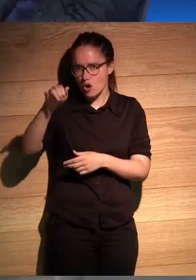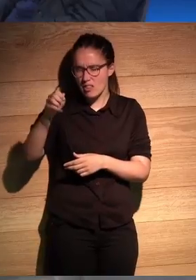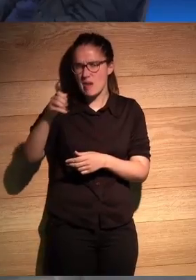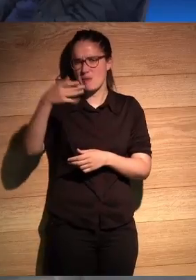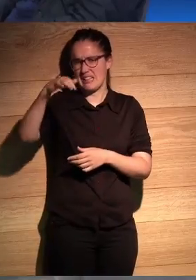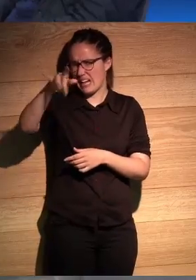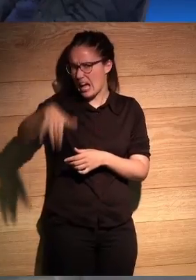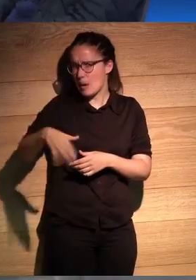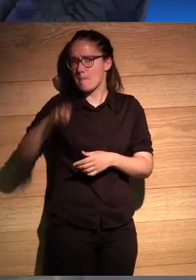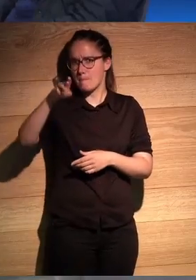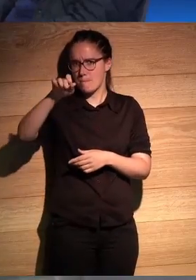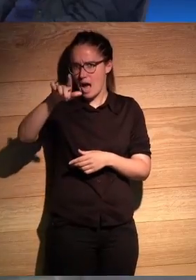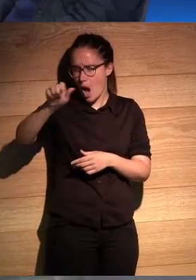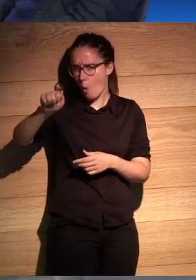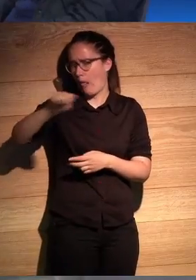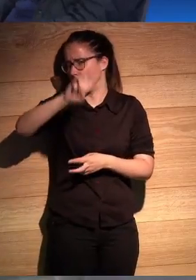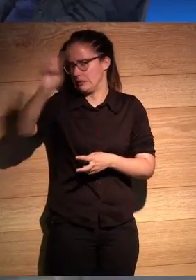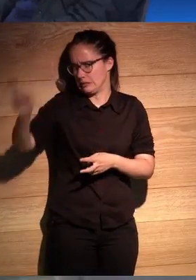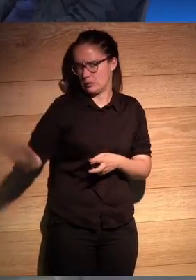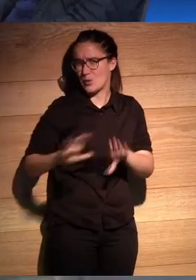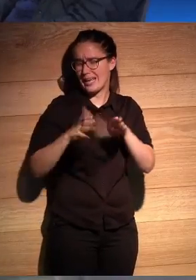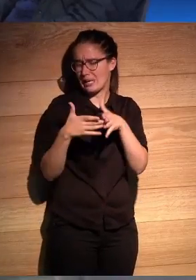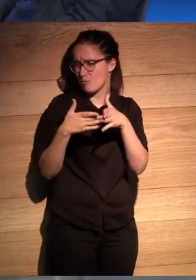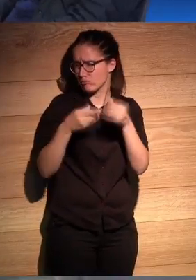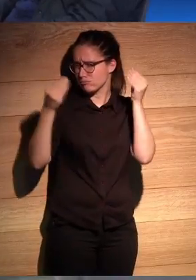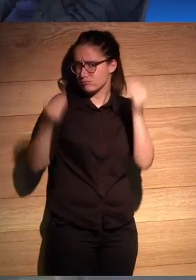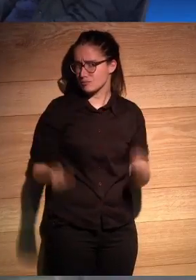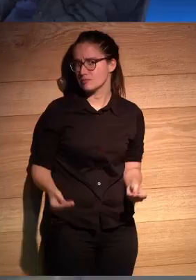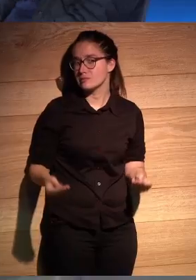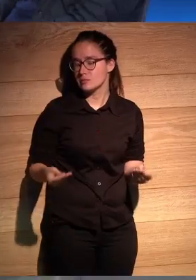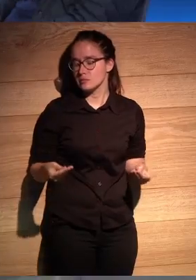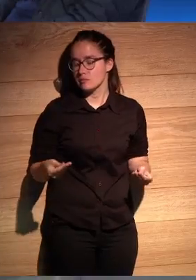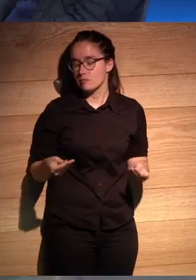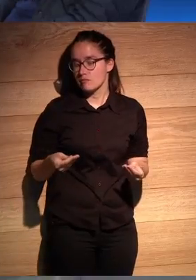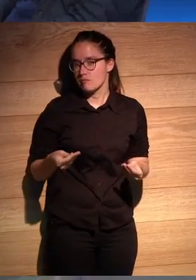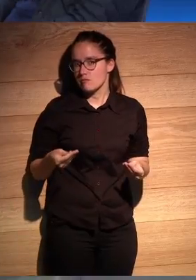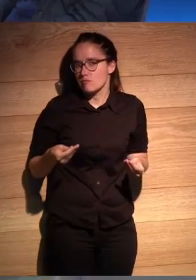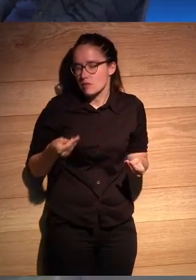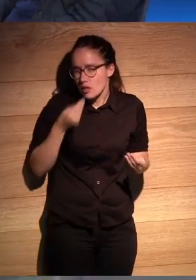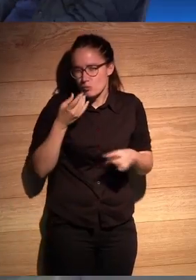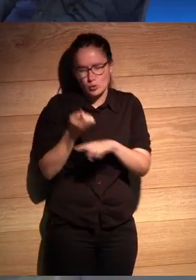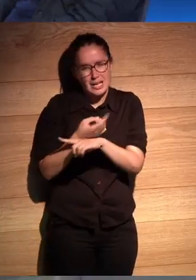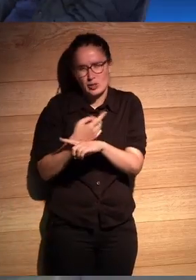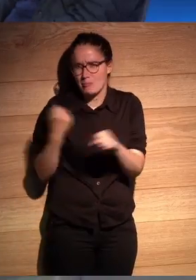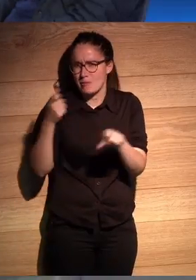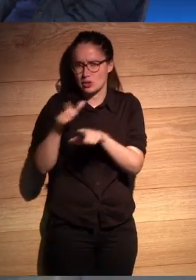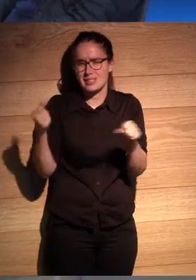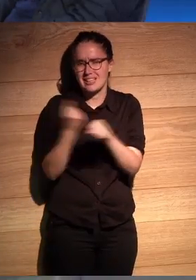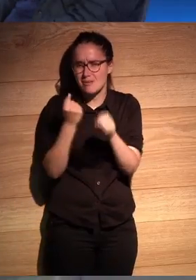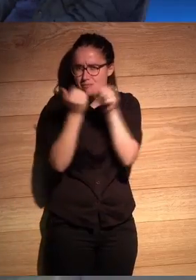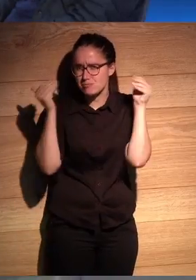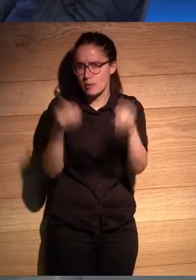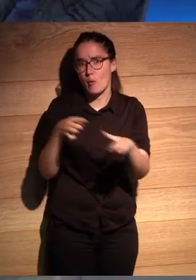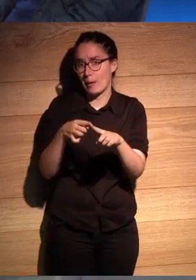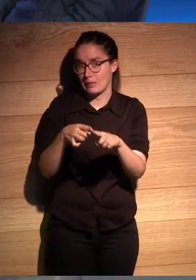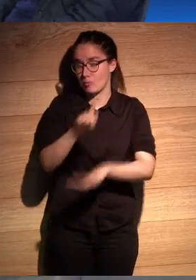Berta Jiménez con Paula Galindo en fin un equipazo que administradoras gente que trabaja dedicadamente para